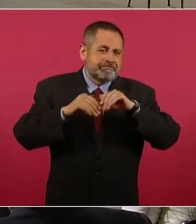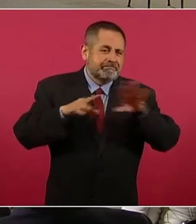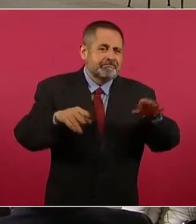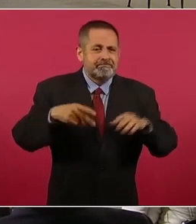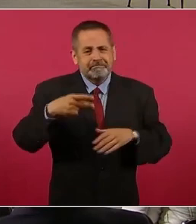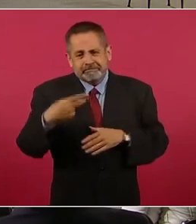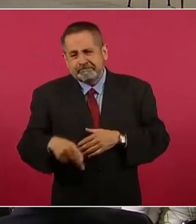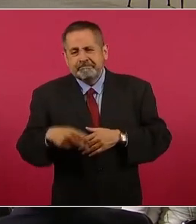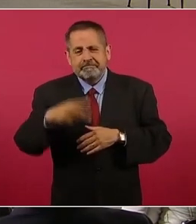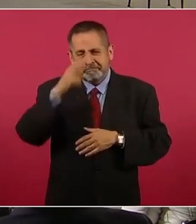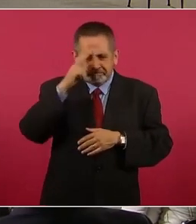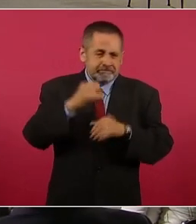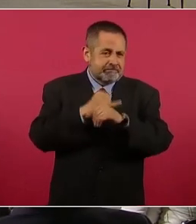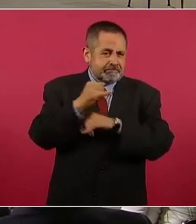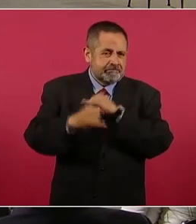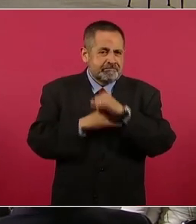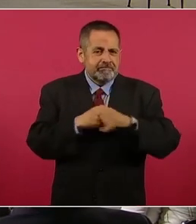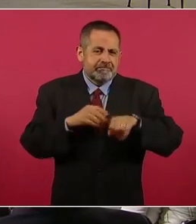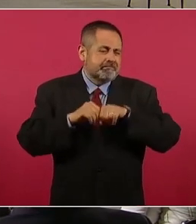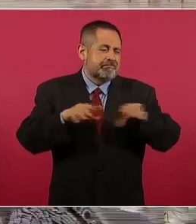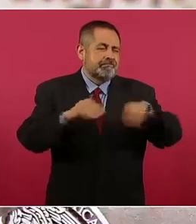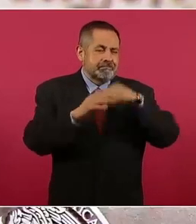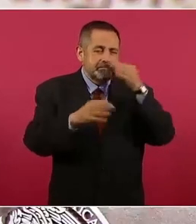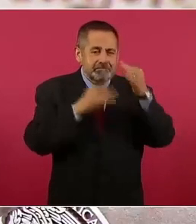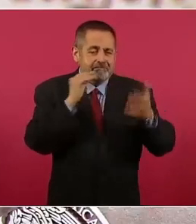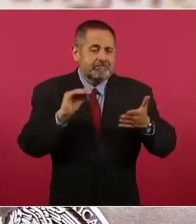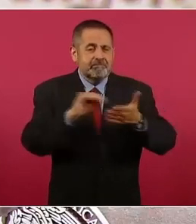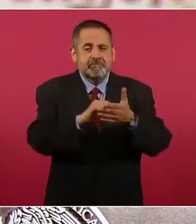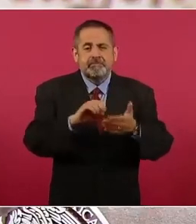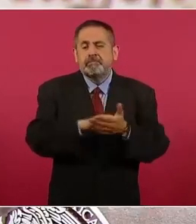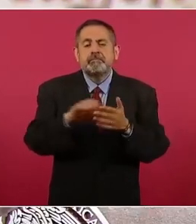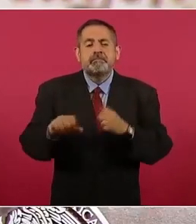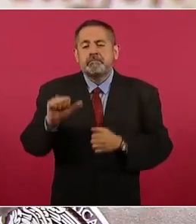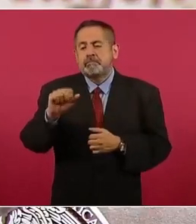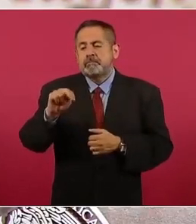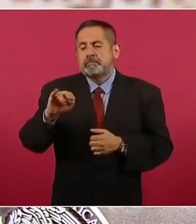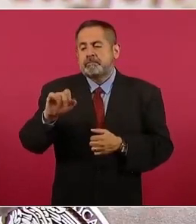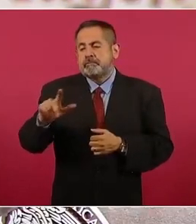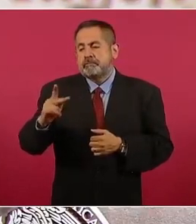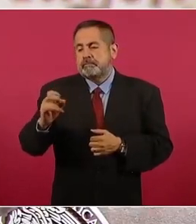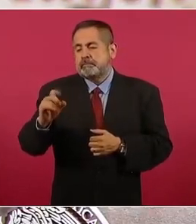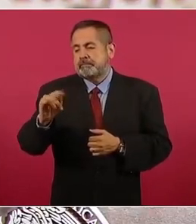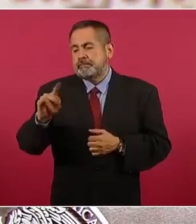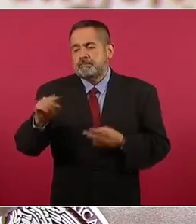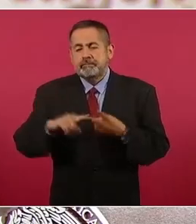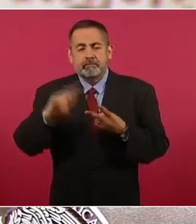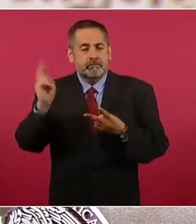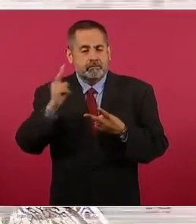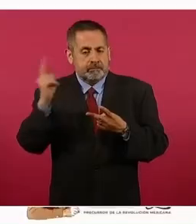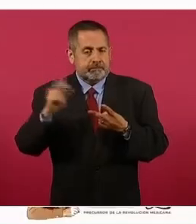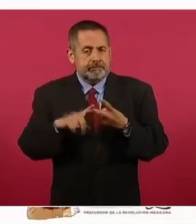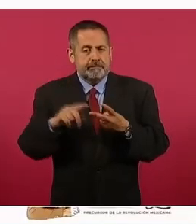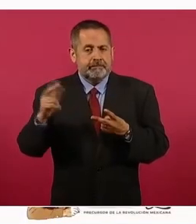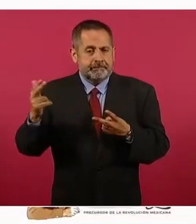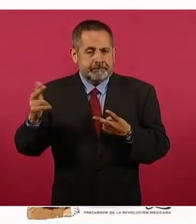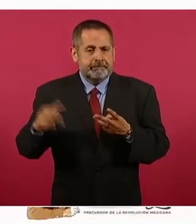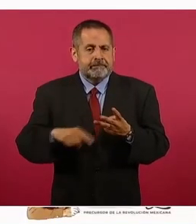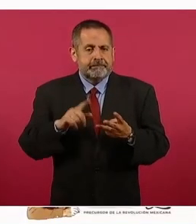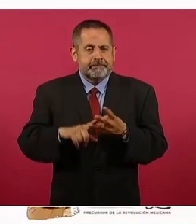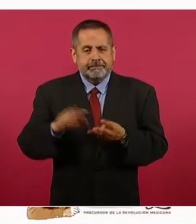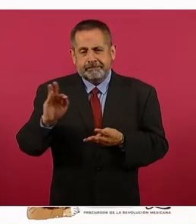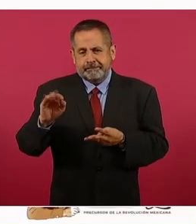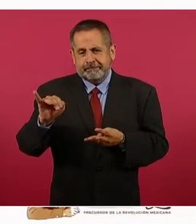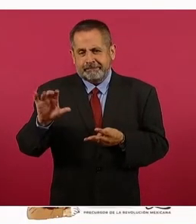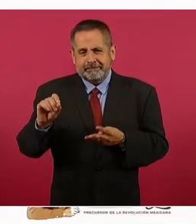e internacionales como Animal Político, El Universal, El Heraldo, El Financiero,